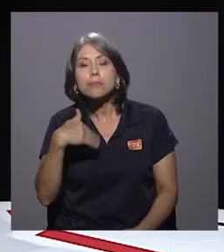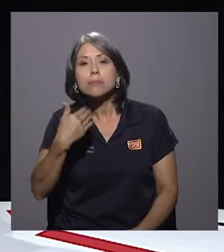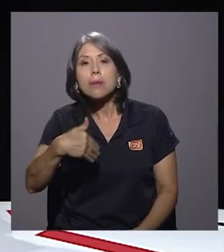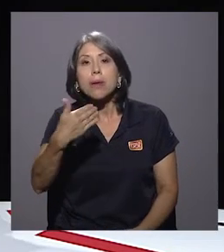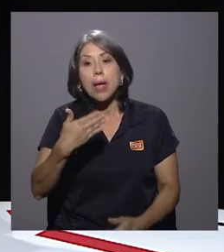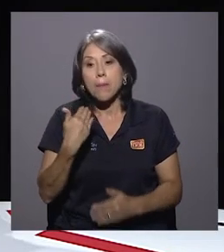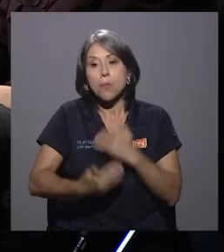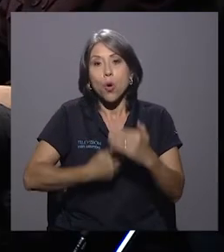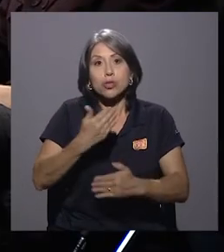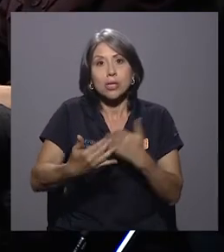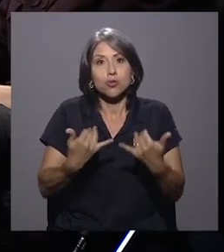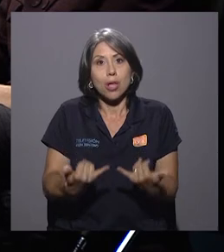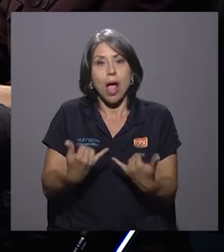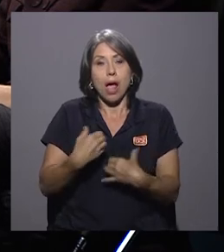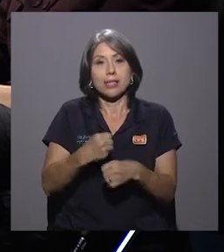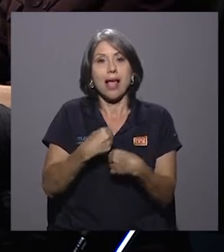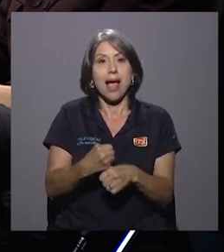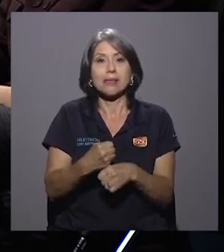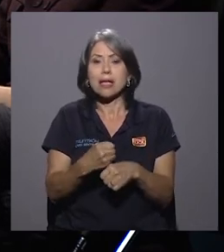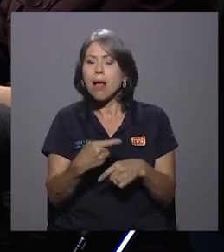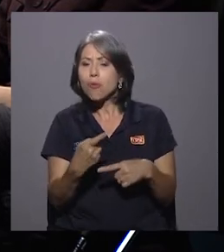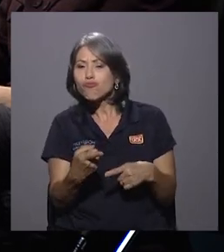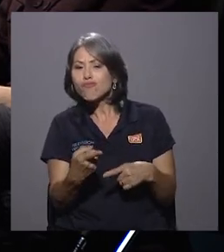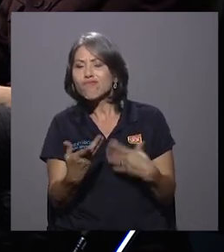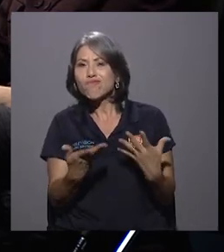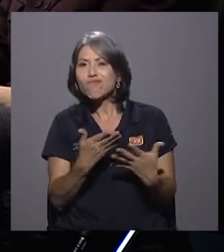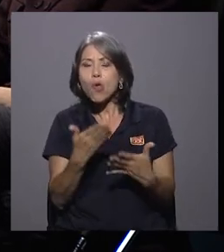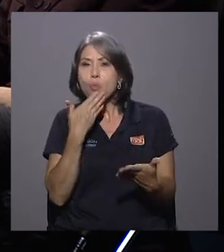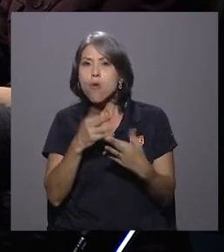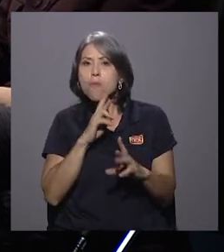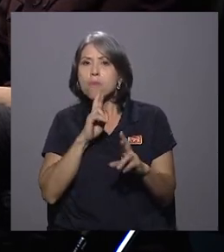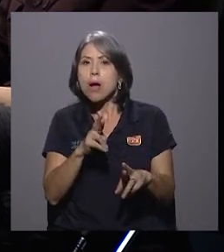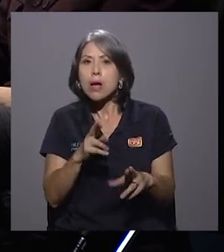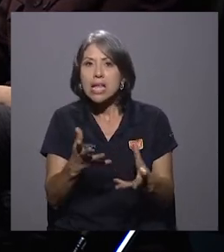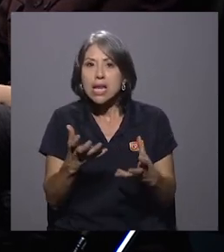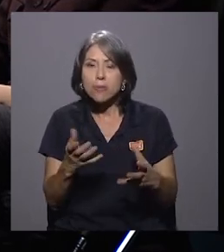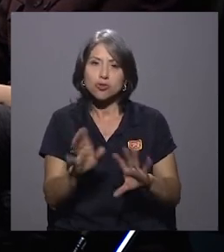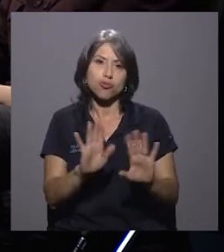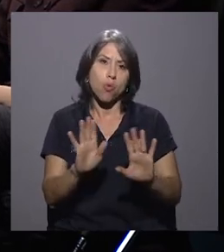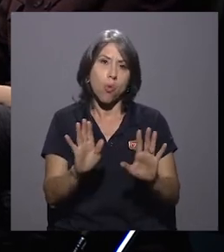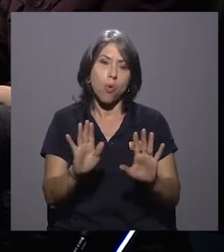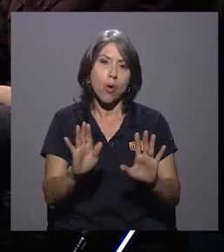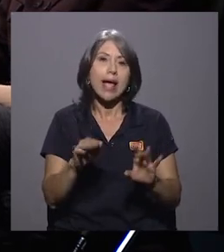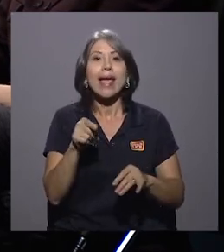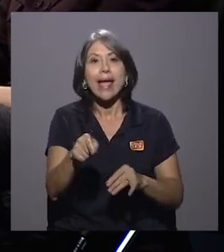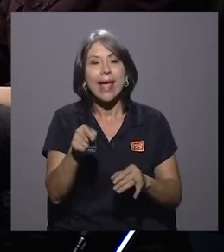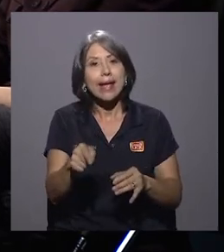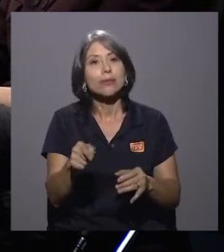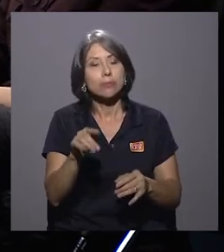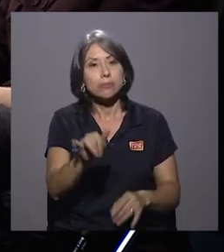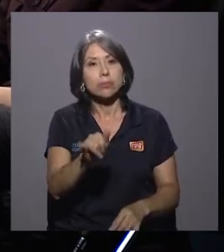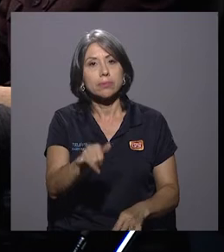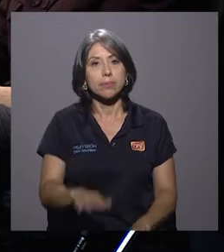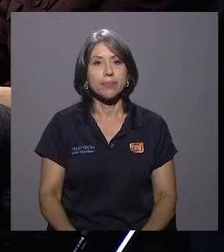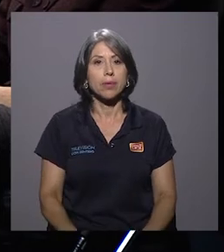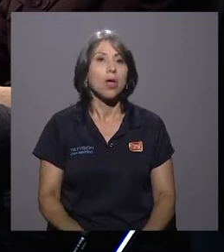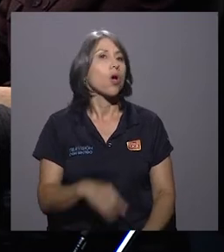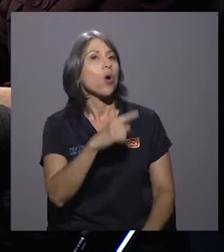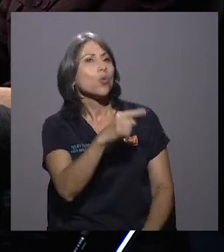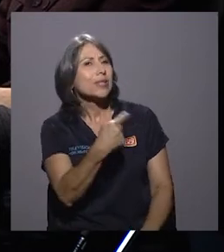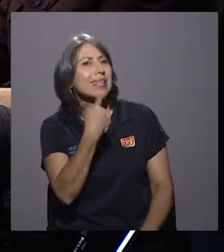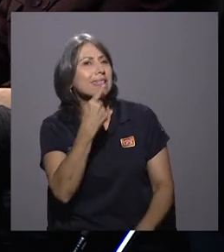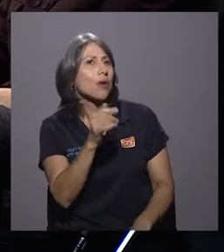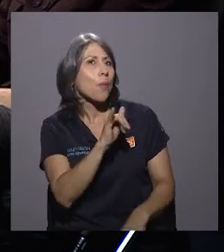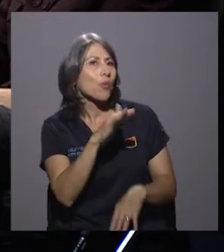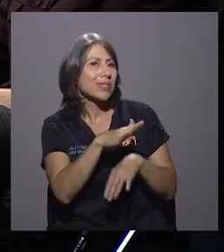hoy se realizan no están dando los resultados que quisiéramos, ¿verdad? Y eso es así. Vea que usted lo dice como una llamada de